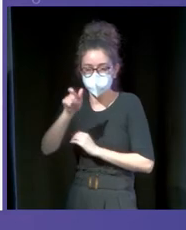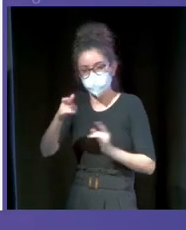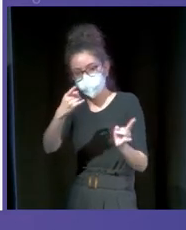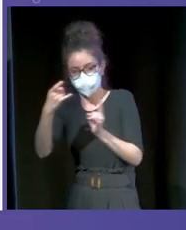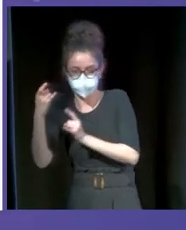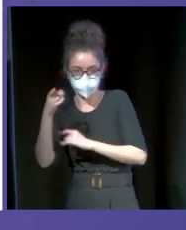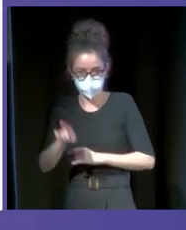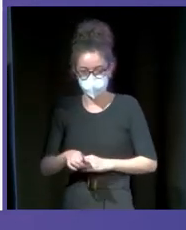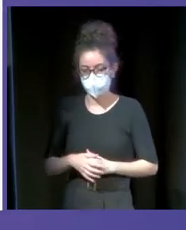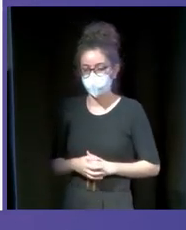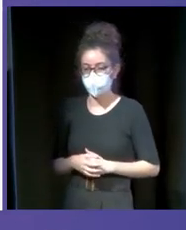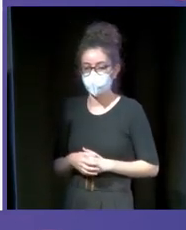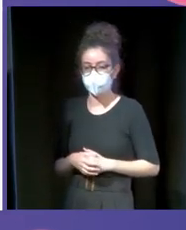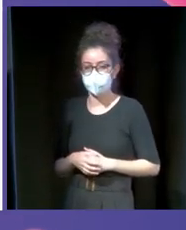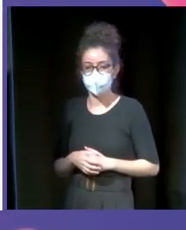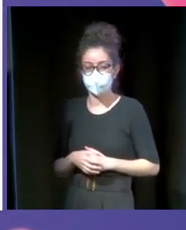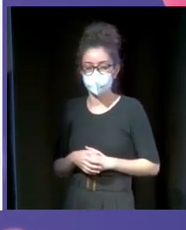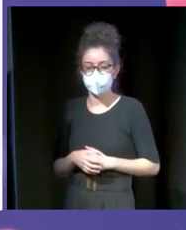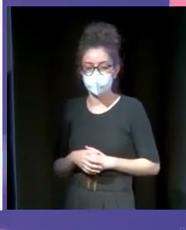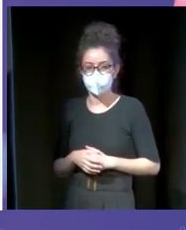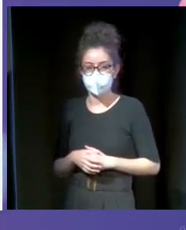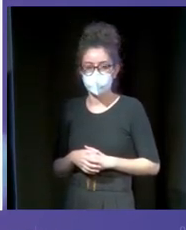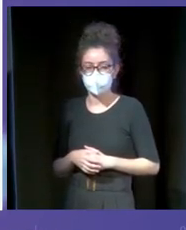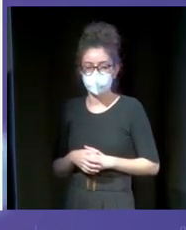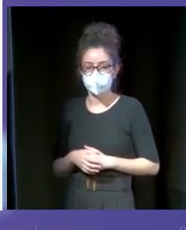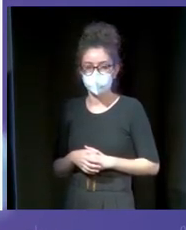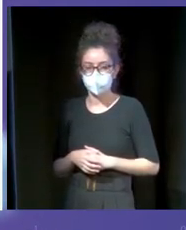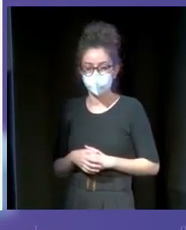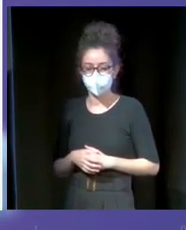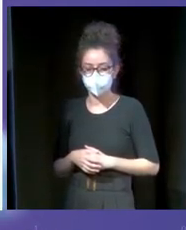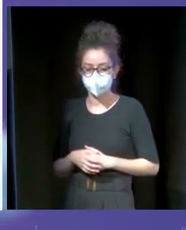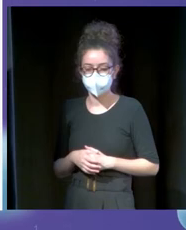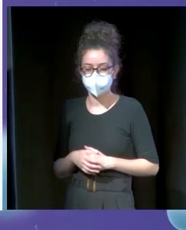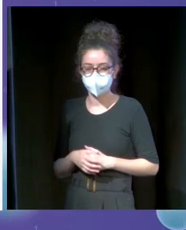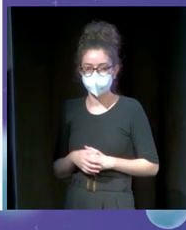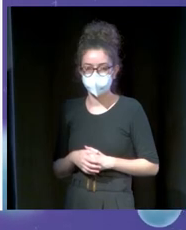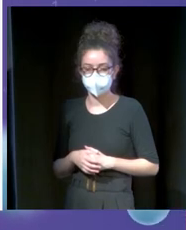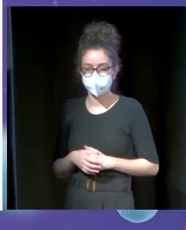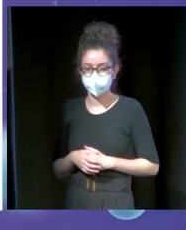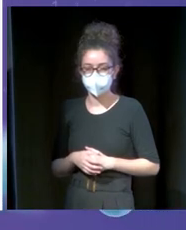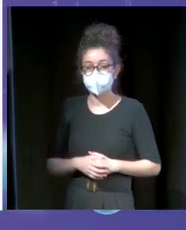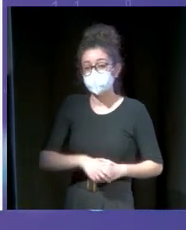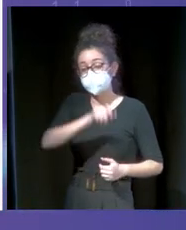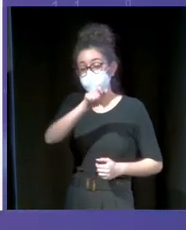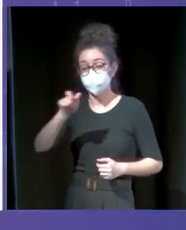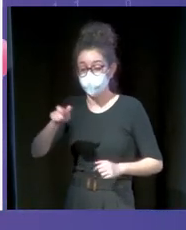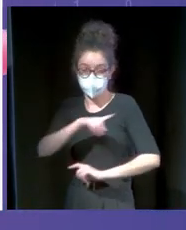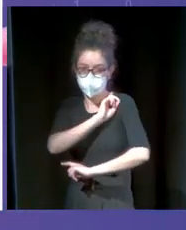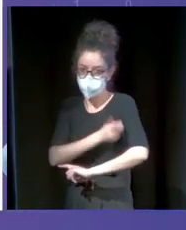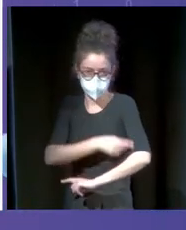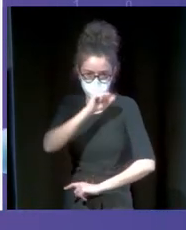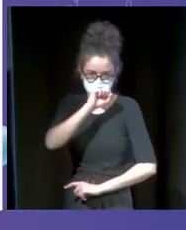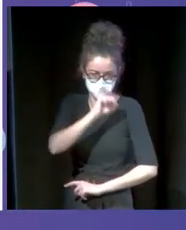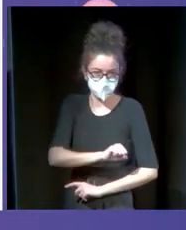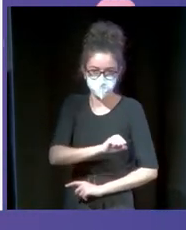Hemos visto que la tendencia que nos está viniendo es que cada vez también la gente tiene más interés en deportes. Pues esto a nivel comercial